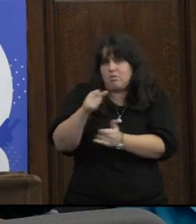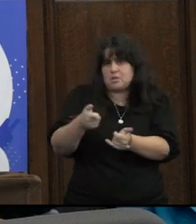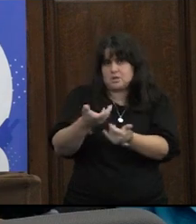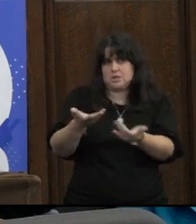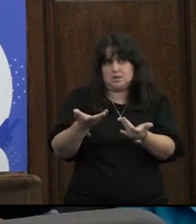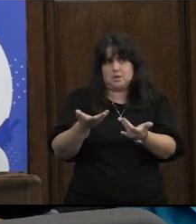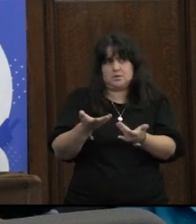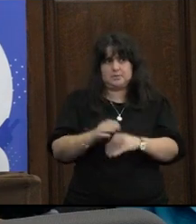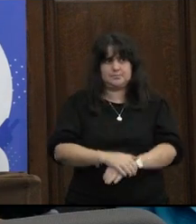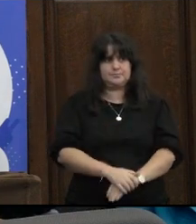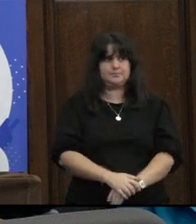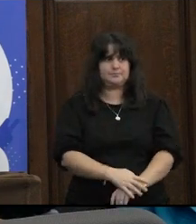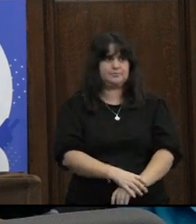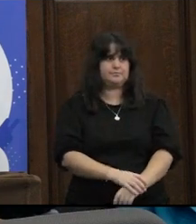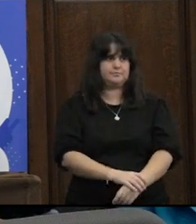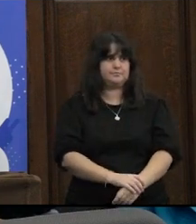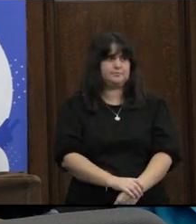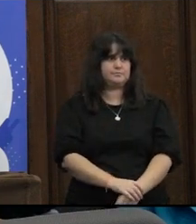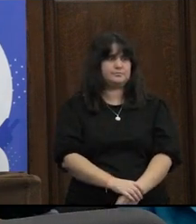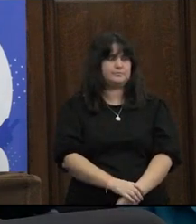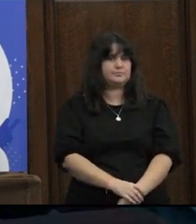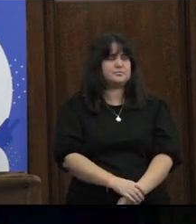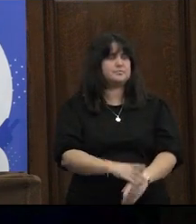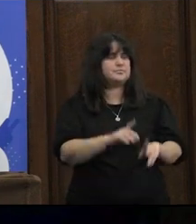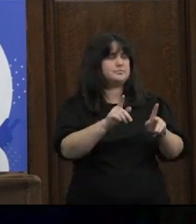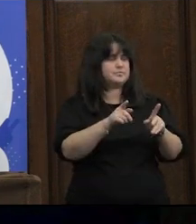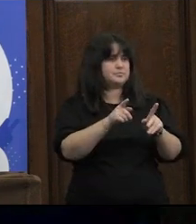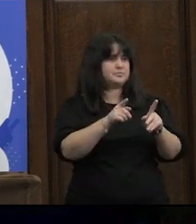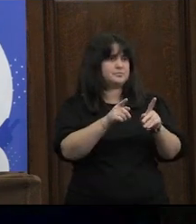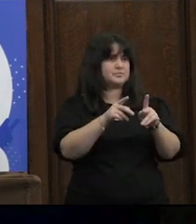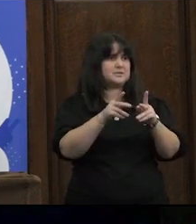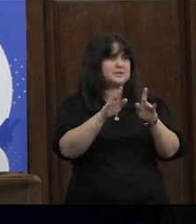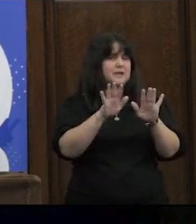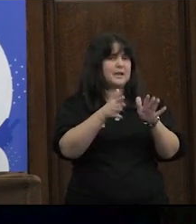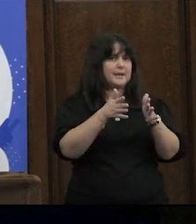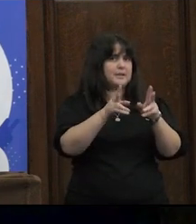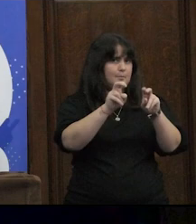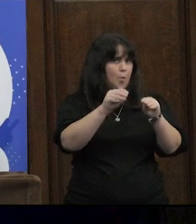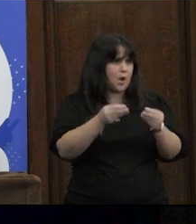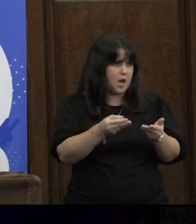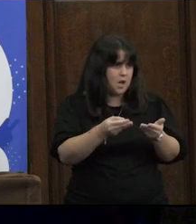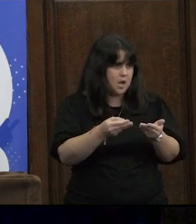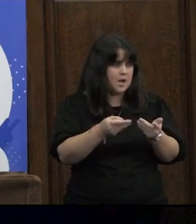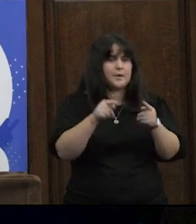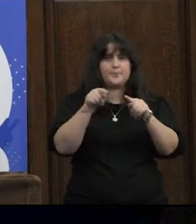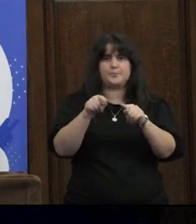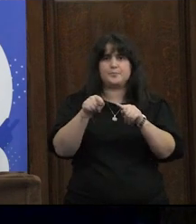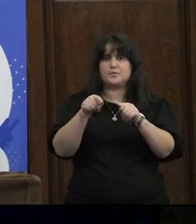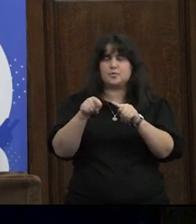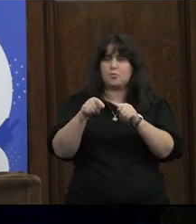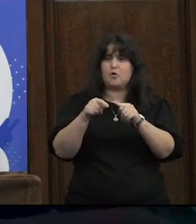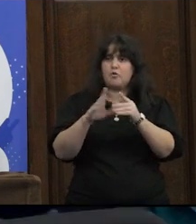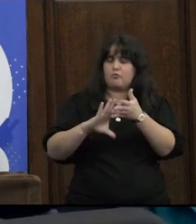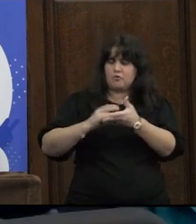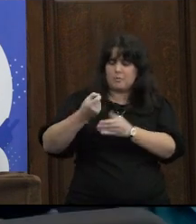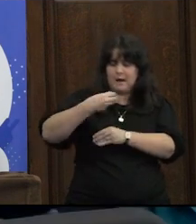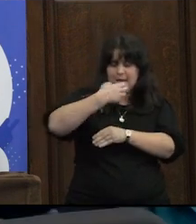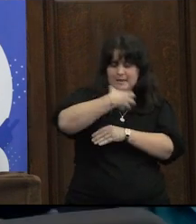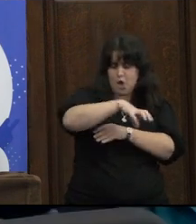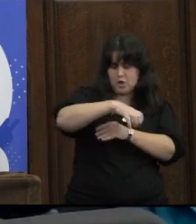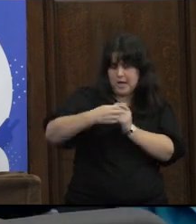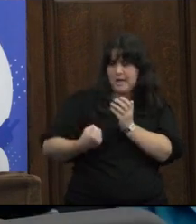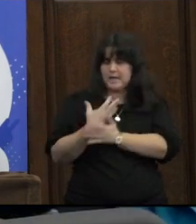se ha explorado respecto a actualmente como estas construcciones